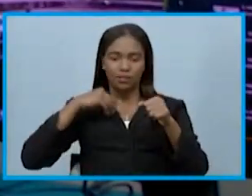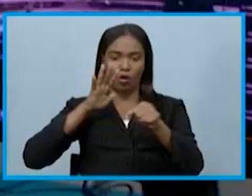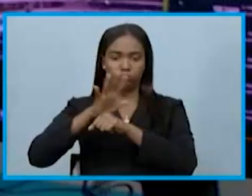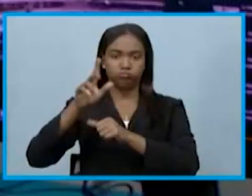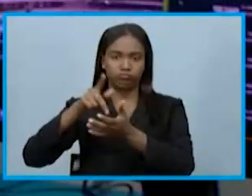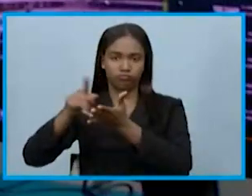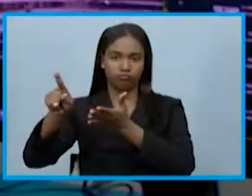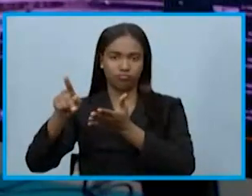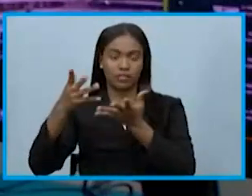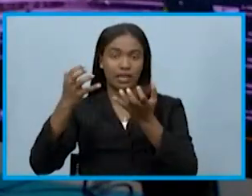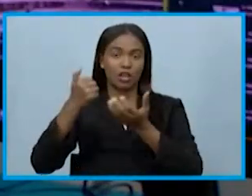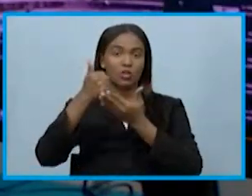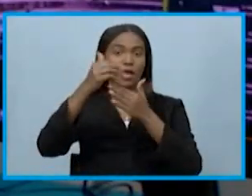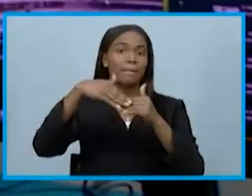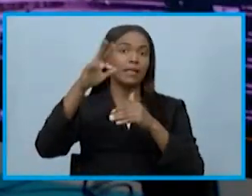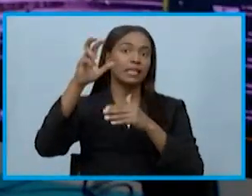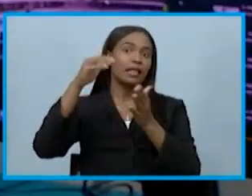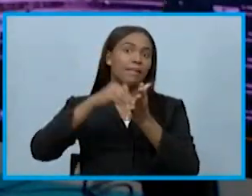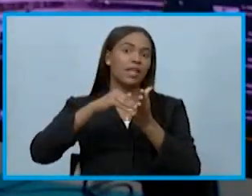de la